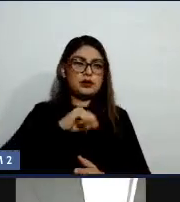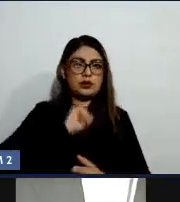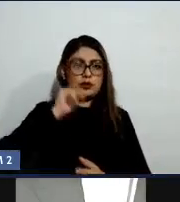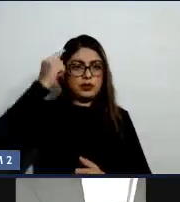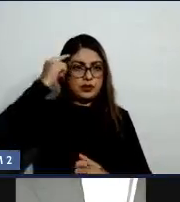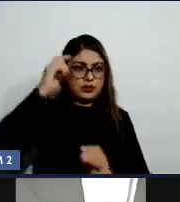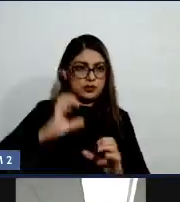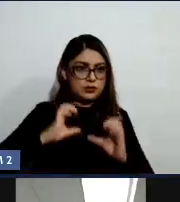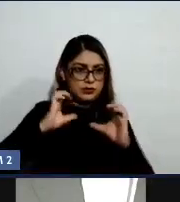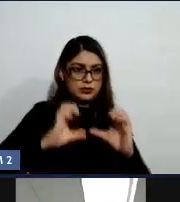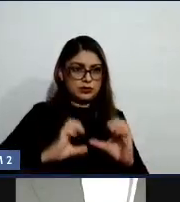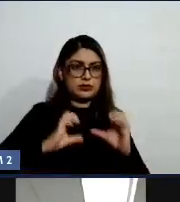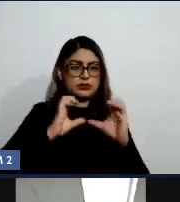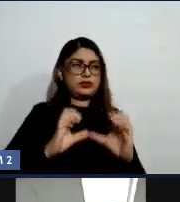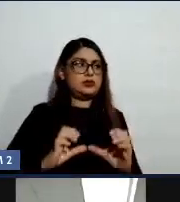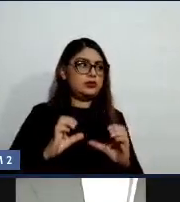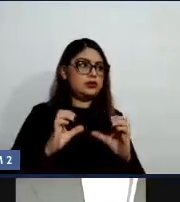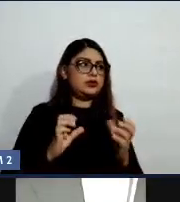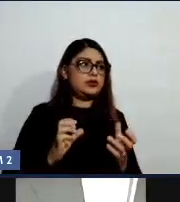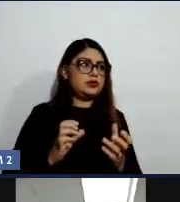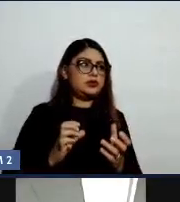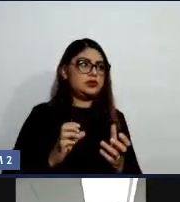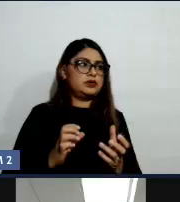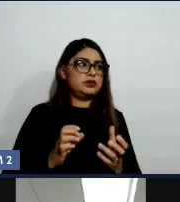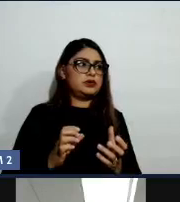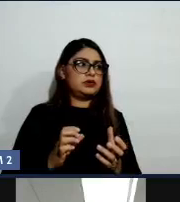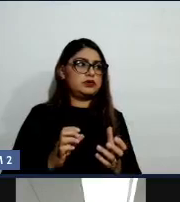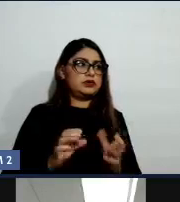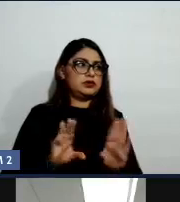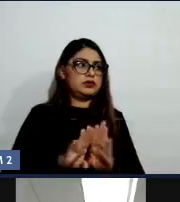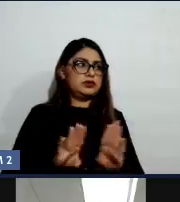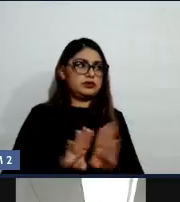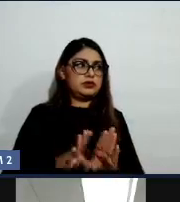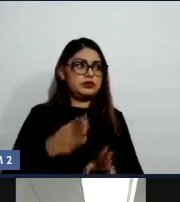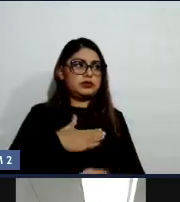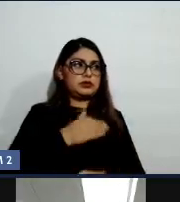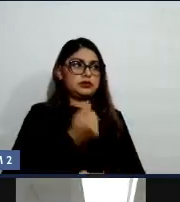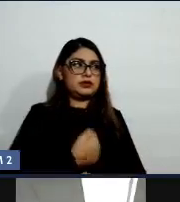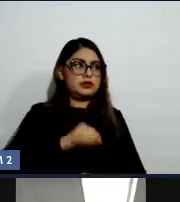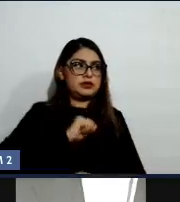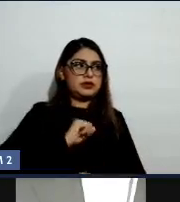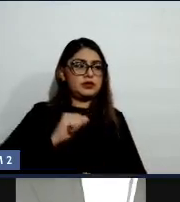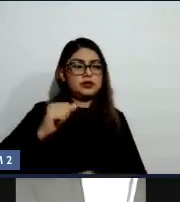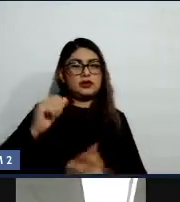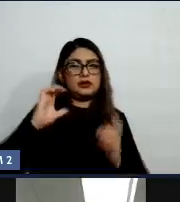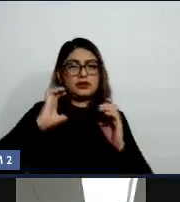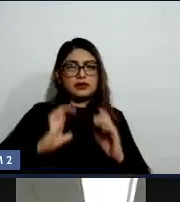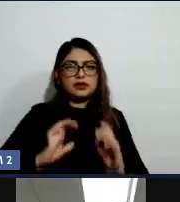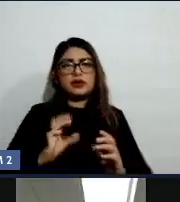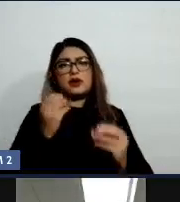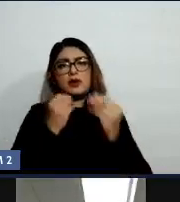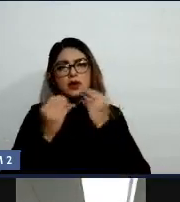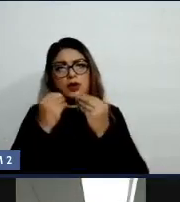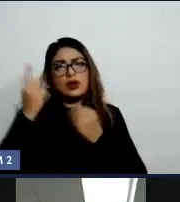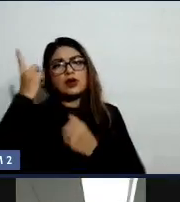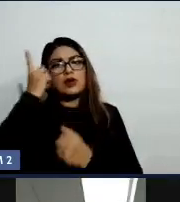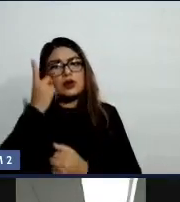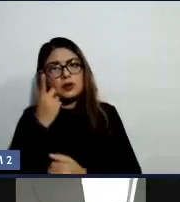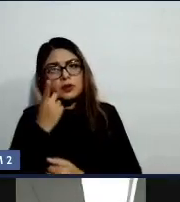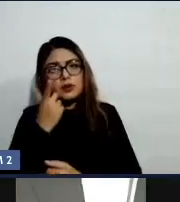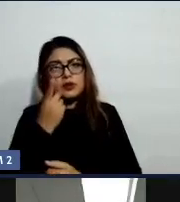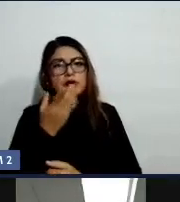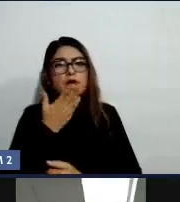cuidando nuestra salud física, nuestra alimentación, durmiendo las horas